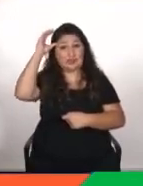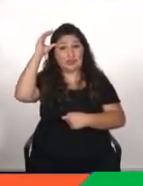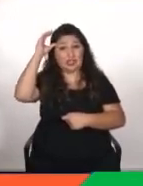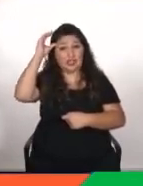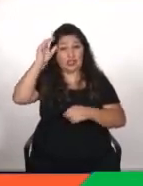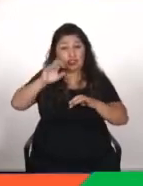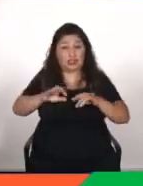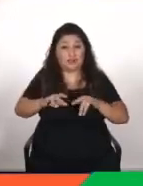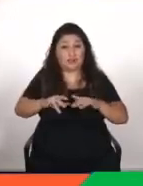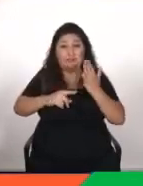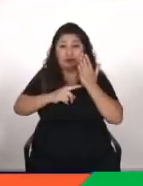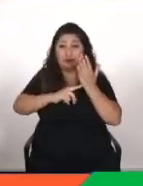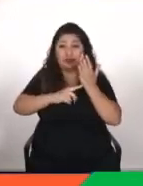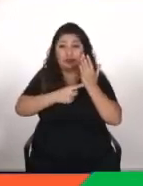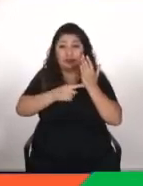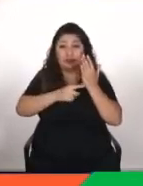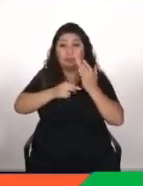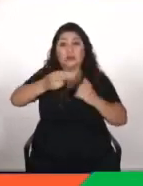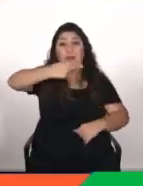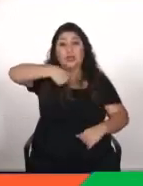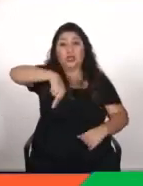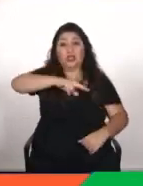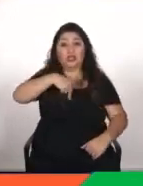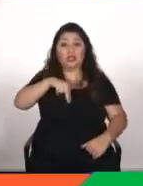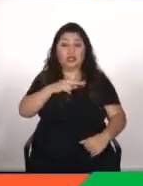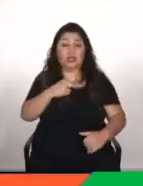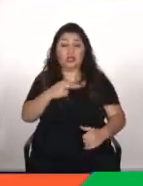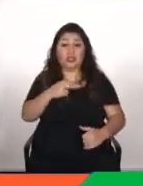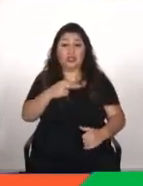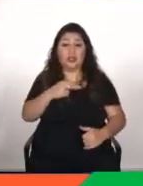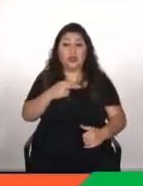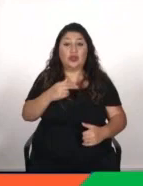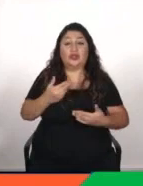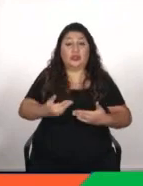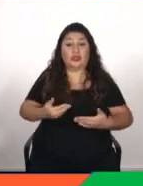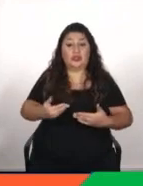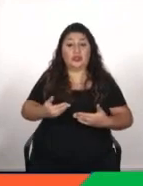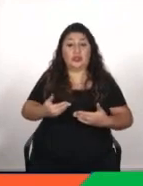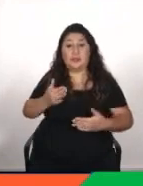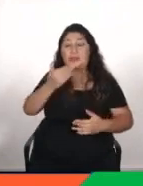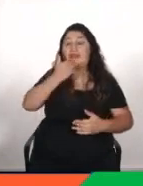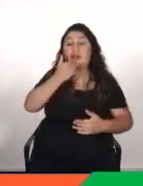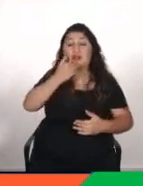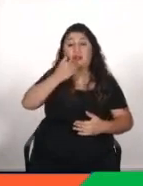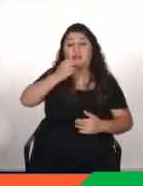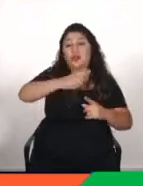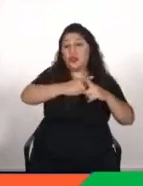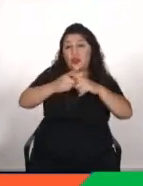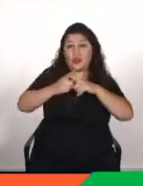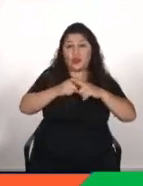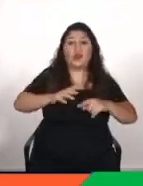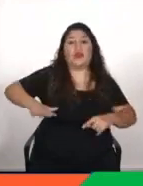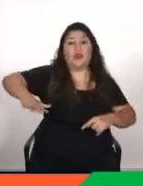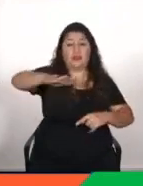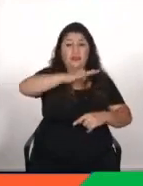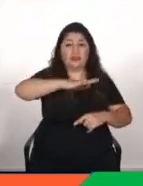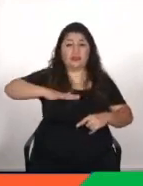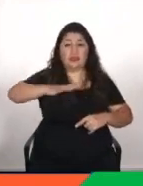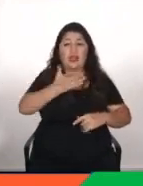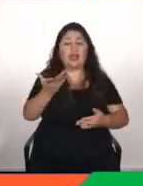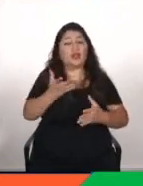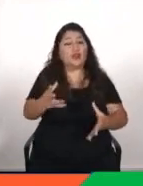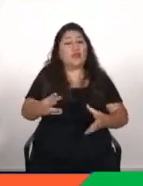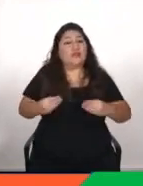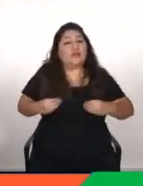tecnológico y para nosotros que somos geeks sino que tiene que ser conocido por toda la sociedad en que de qué manera te va a afectar la